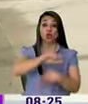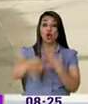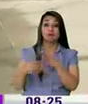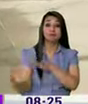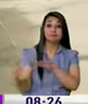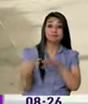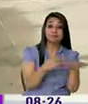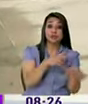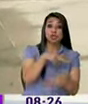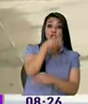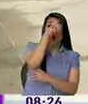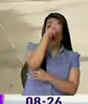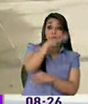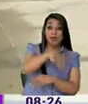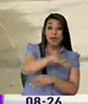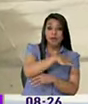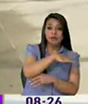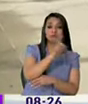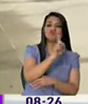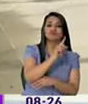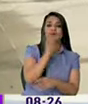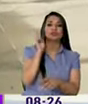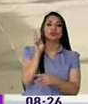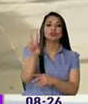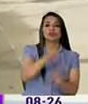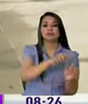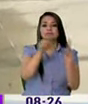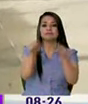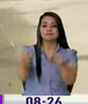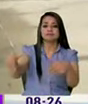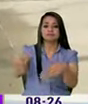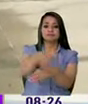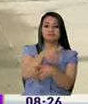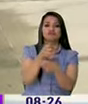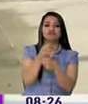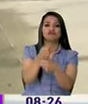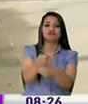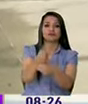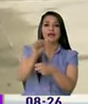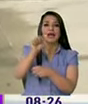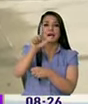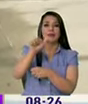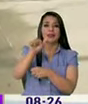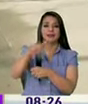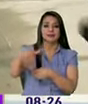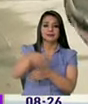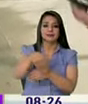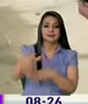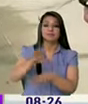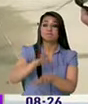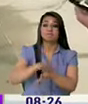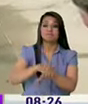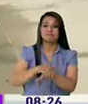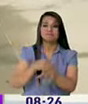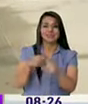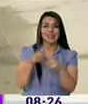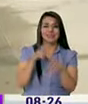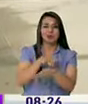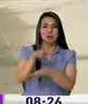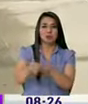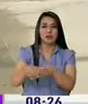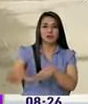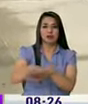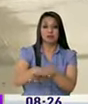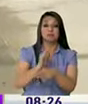la estación de Labrador tendrán que venir acá. Ah, la calle Isai Albenis y Amazonas, precisamente porque cuando esté el Metro de